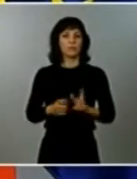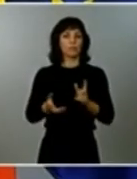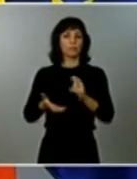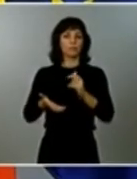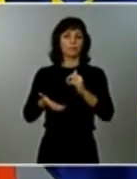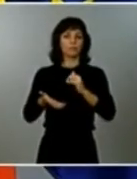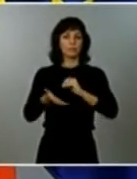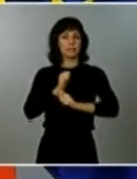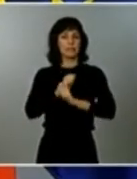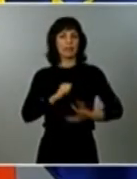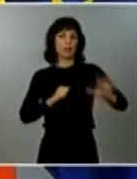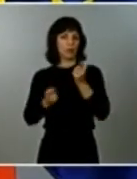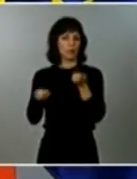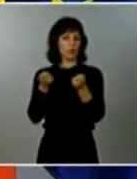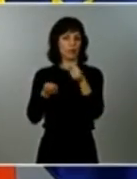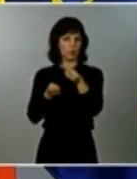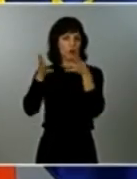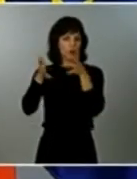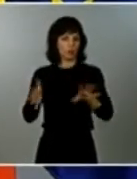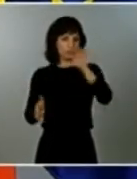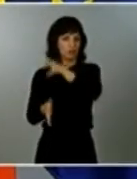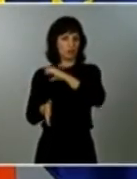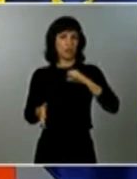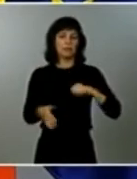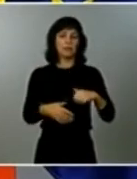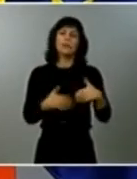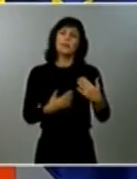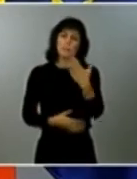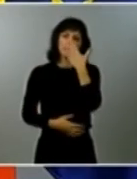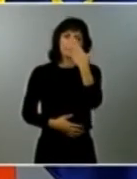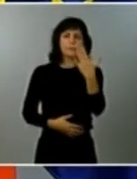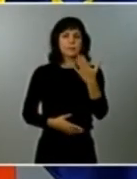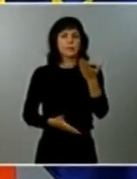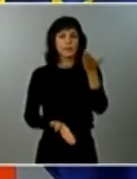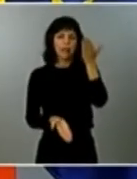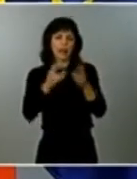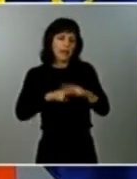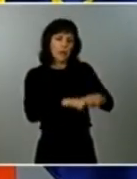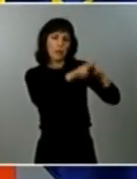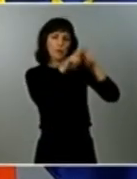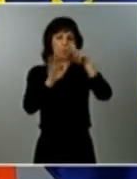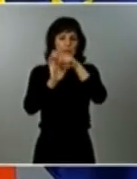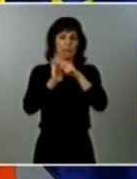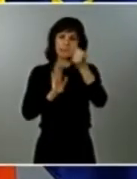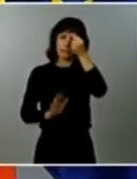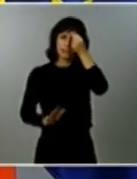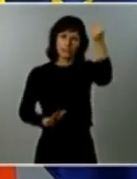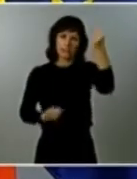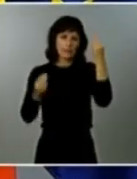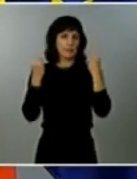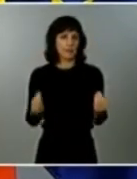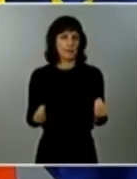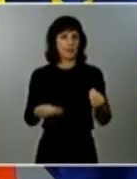no hay tiempo a medir el posible efecto. Hay que esperar dos o tres semanas, ha recalcado el ministro.